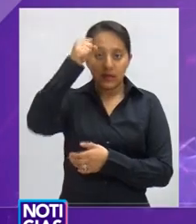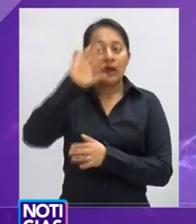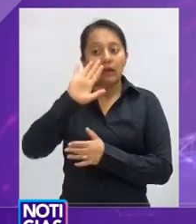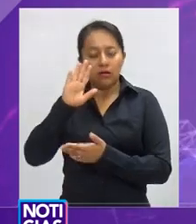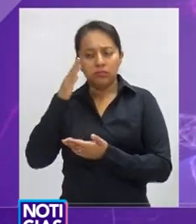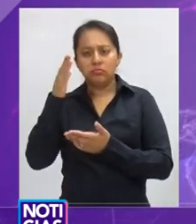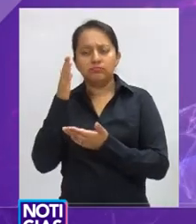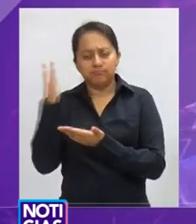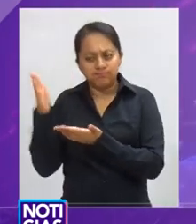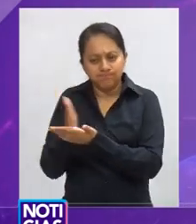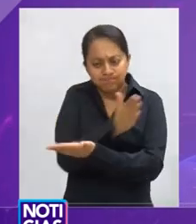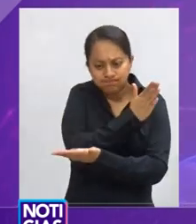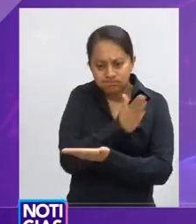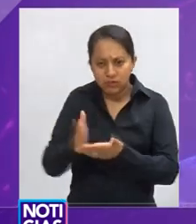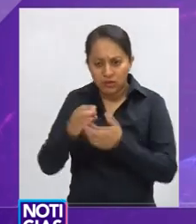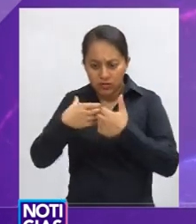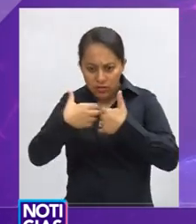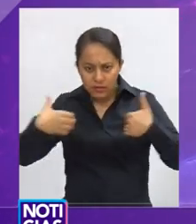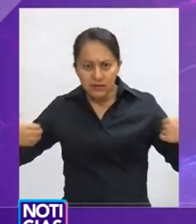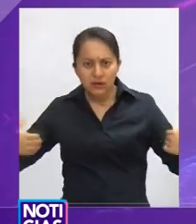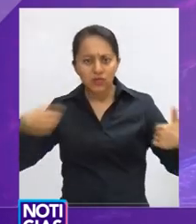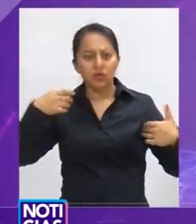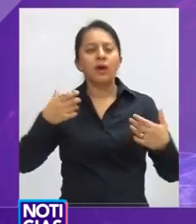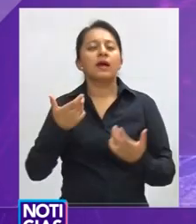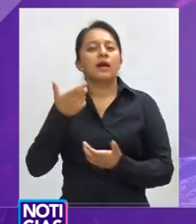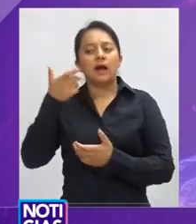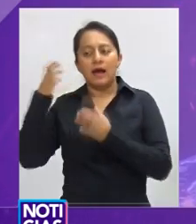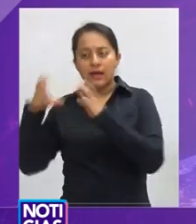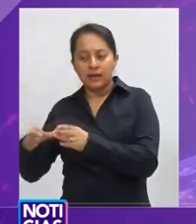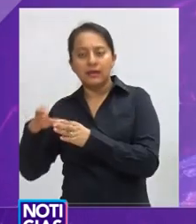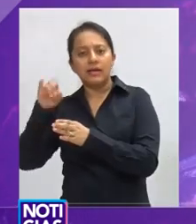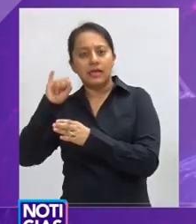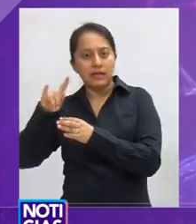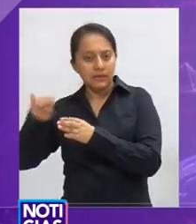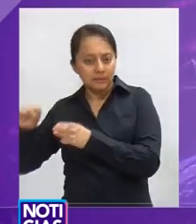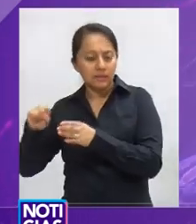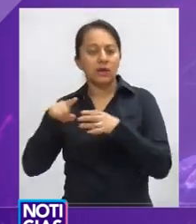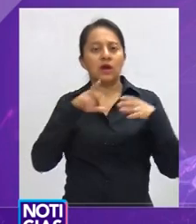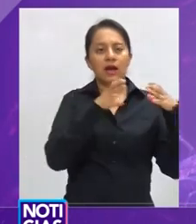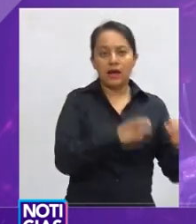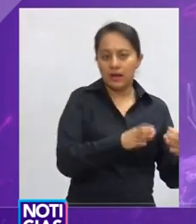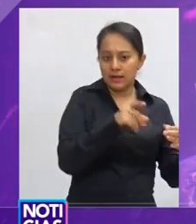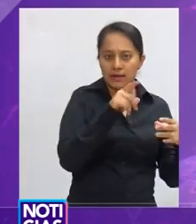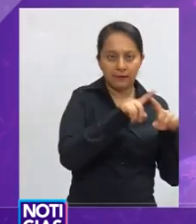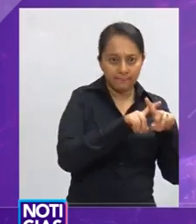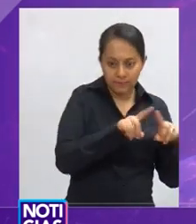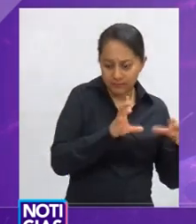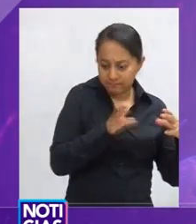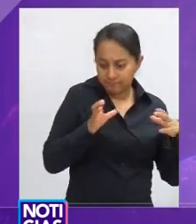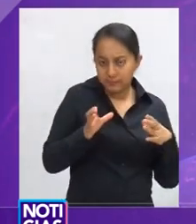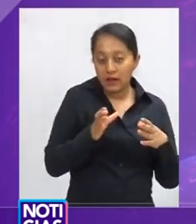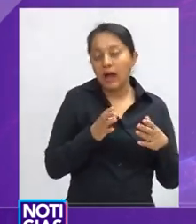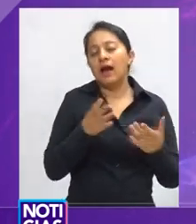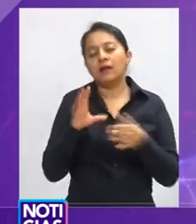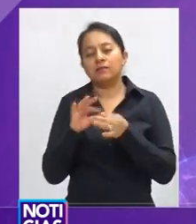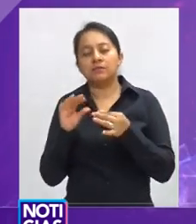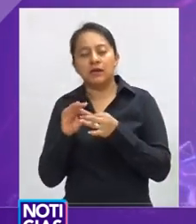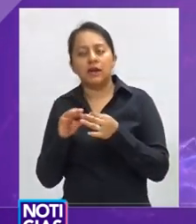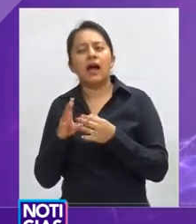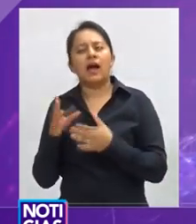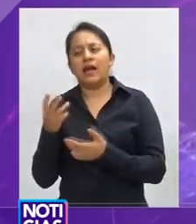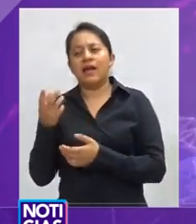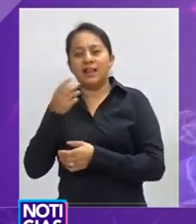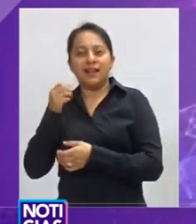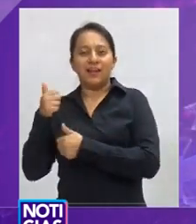totalmente separada de la jubilación del Seguro Social. Lo que siempre ha argumentado la universidad es que los compañeros cobraban doble,